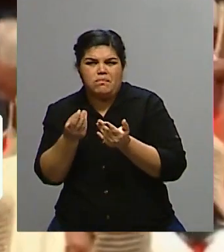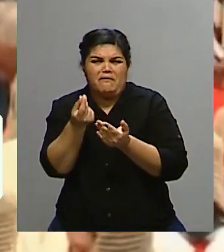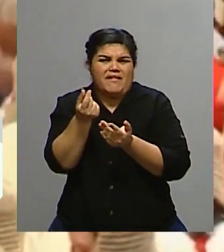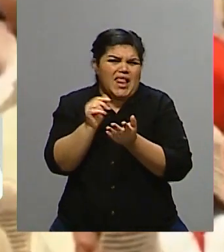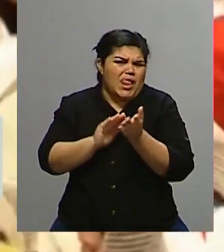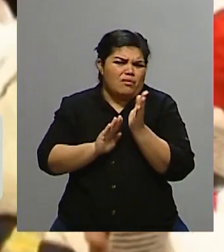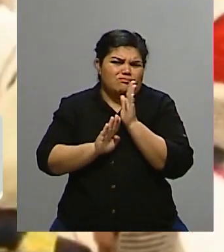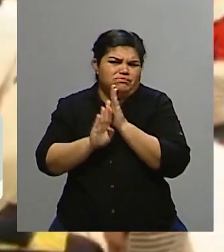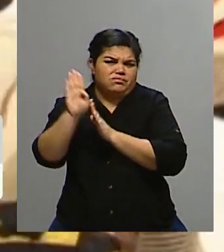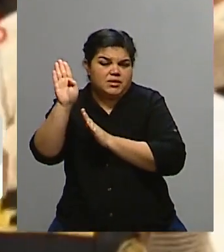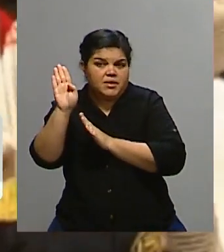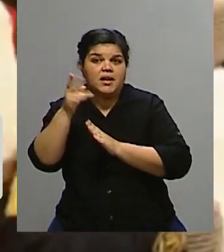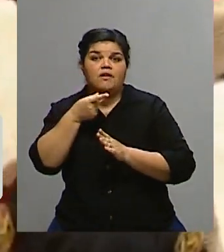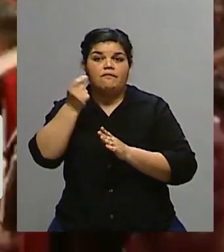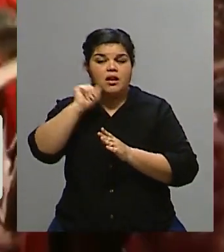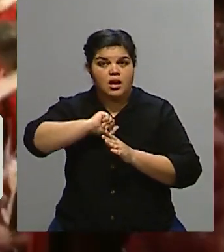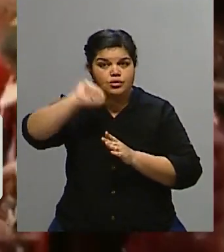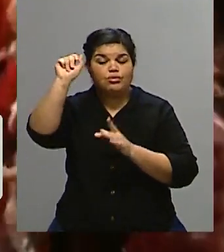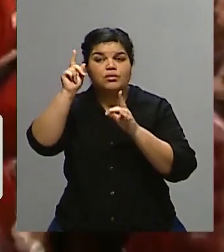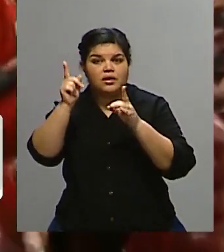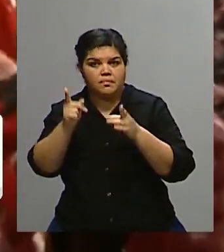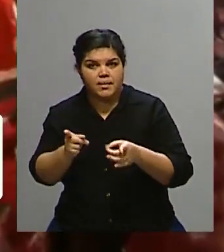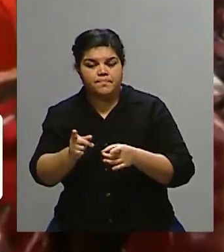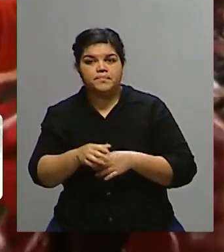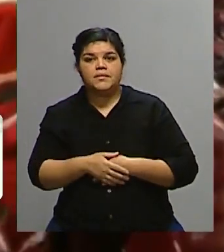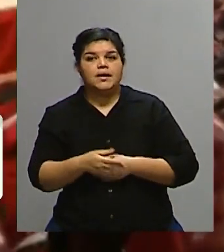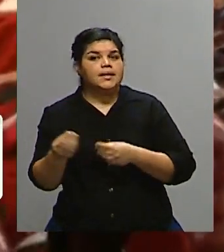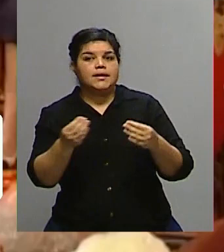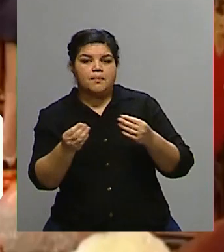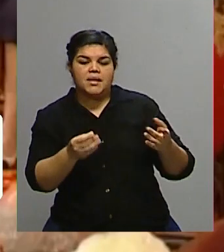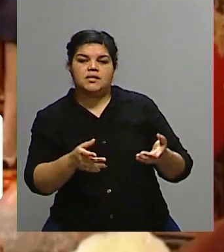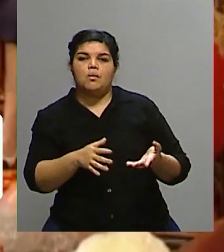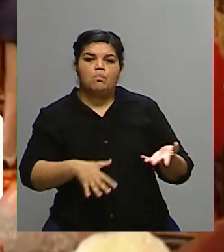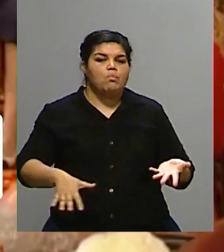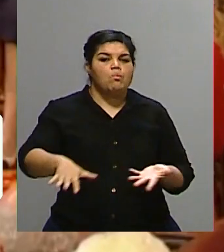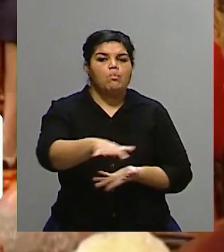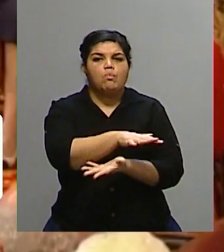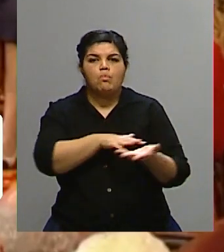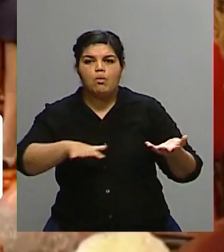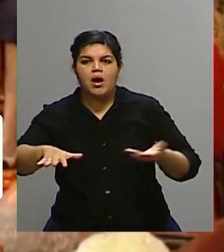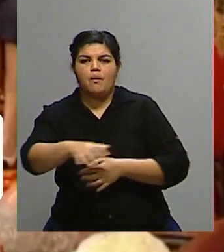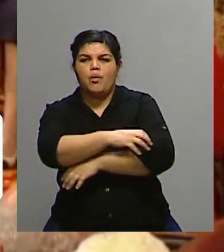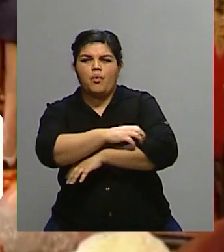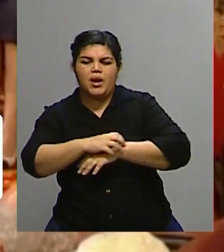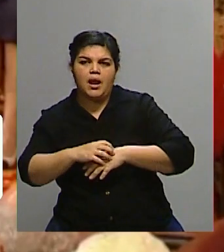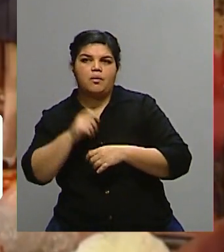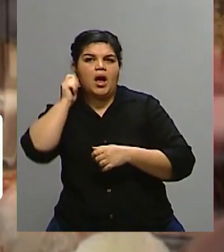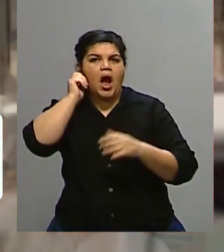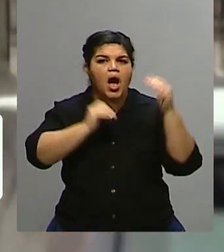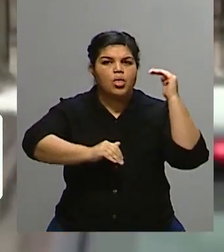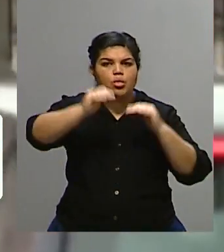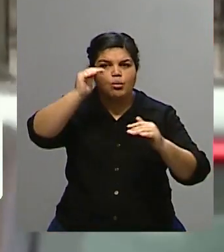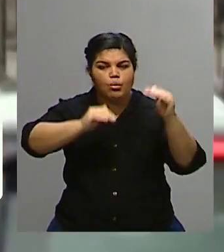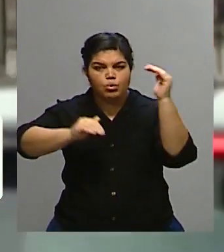realmente mucha gente, población vulnerable, adultos, mayores